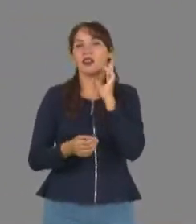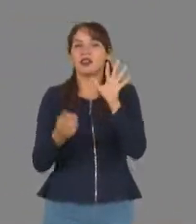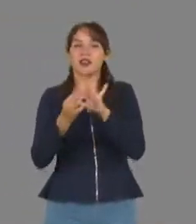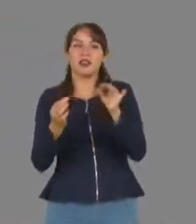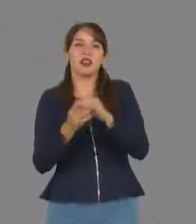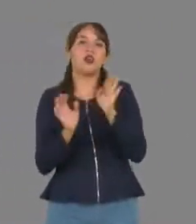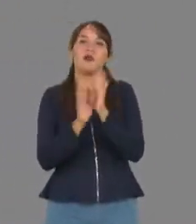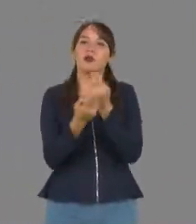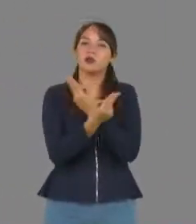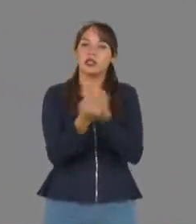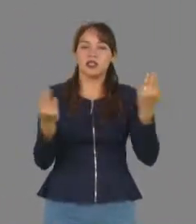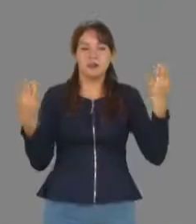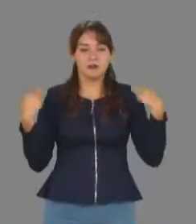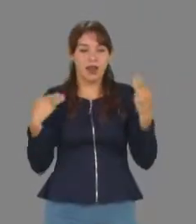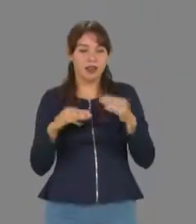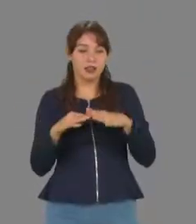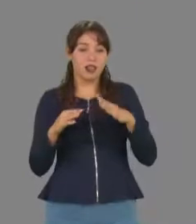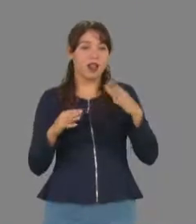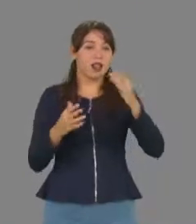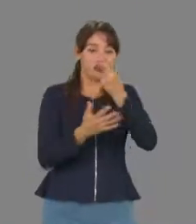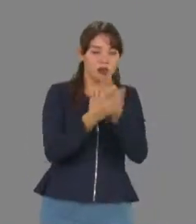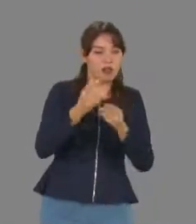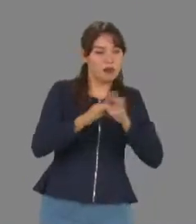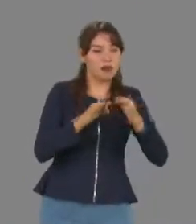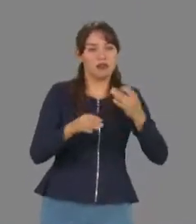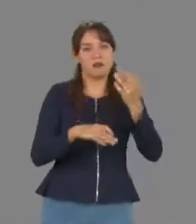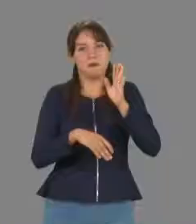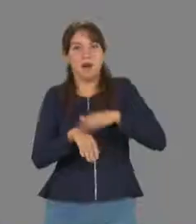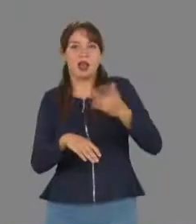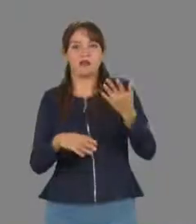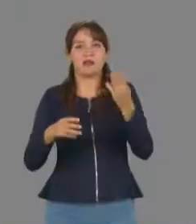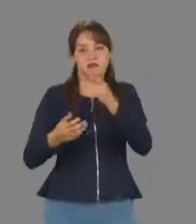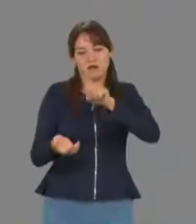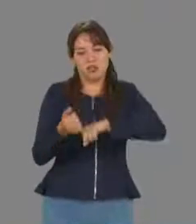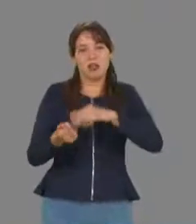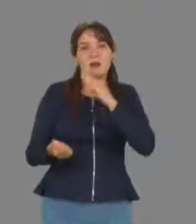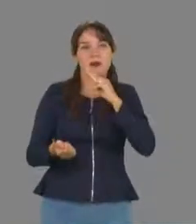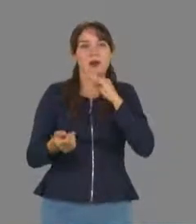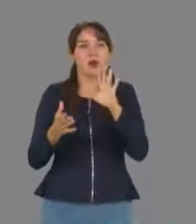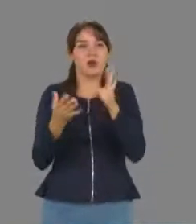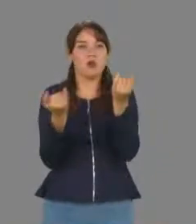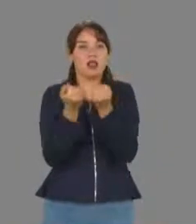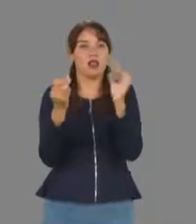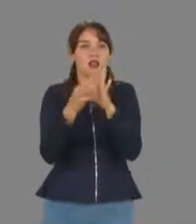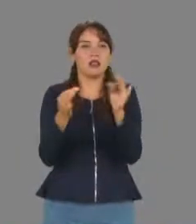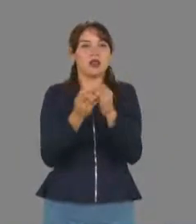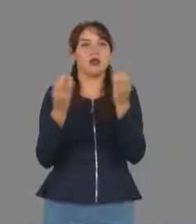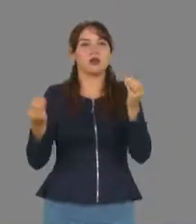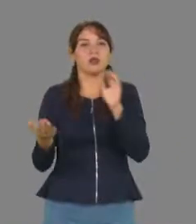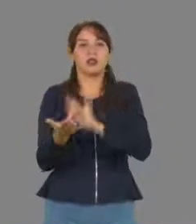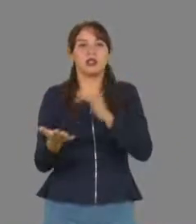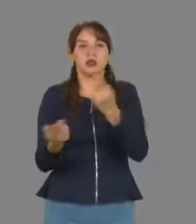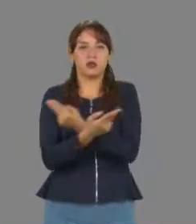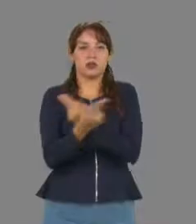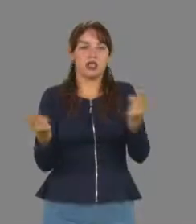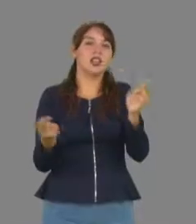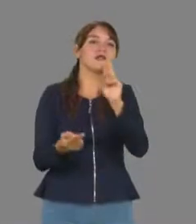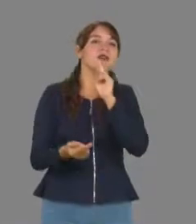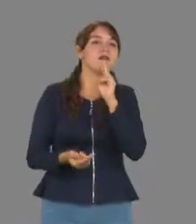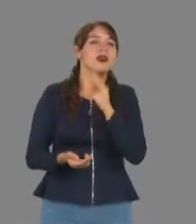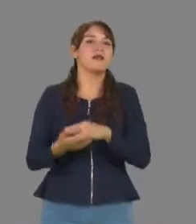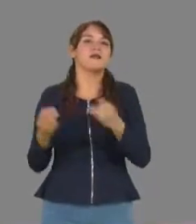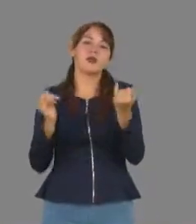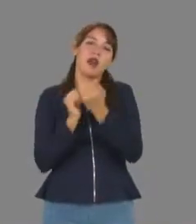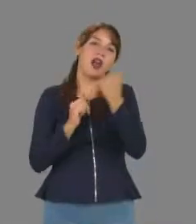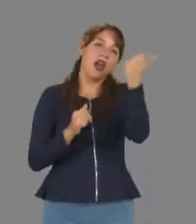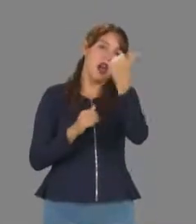por su ardua labor como trabajadoras y madres, al mismo tiempo que les agradeció su dedicación para esta casa de estudios. Además de un ameno